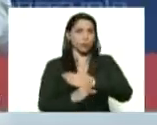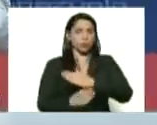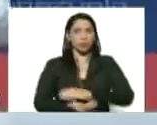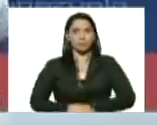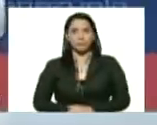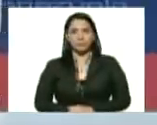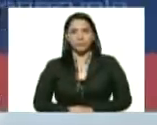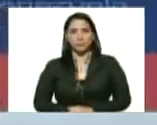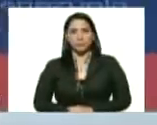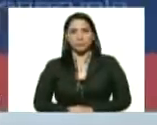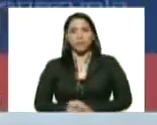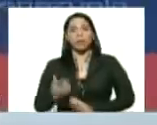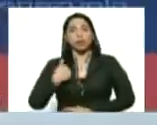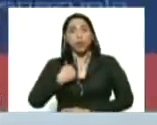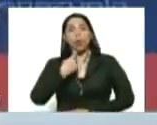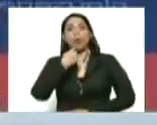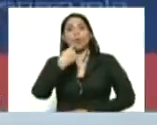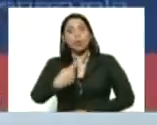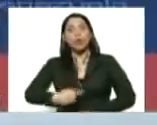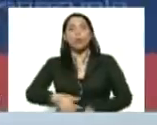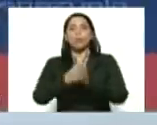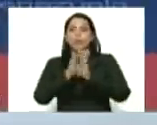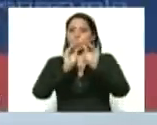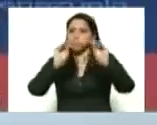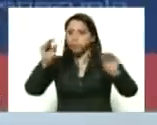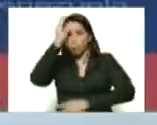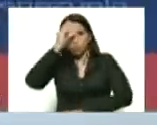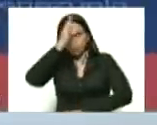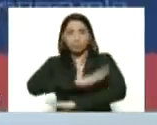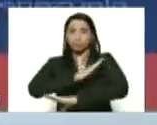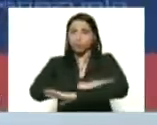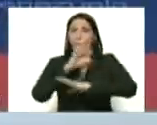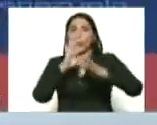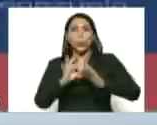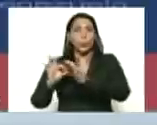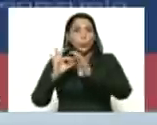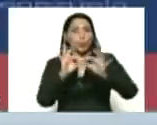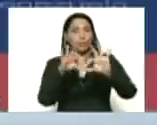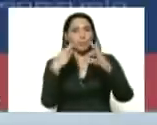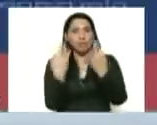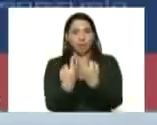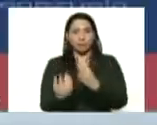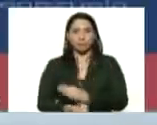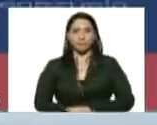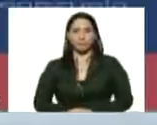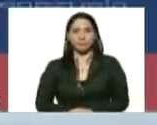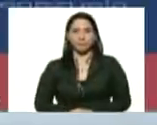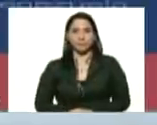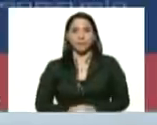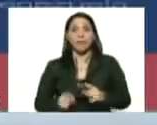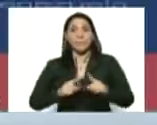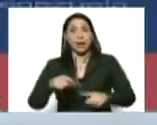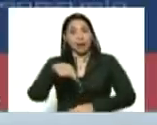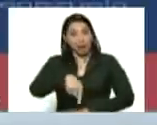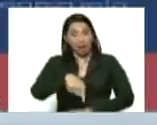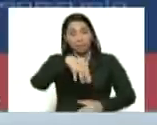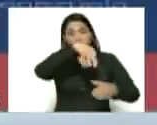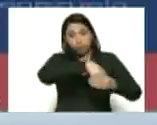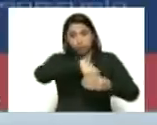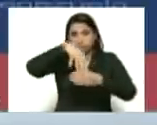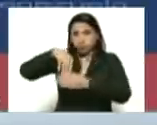Y por eso yo apelo a la conciencia, a la disciplina, a la unión familiar. Para que esta cuarentena